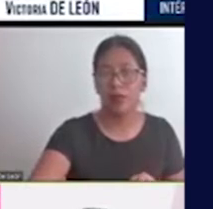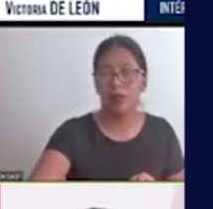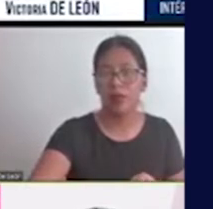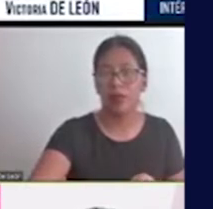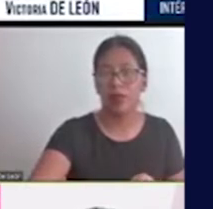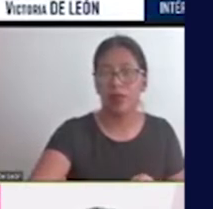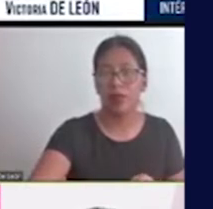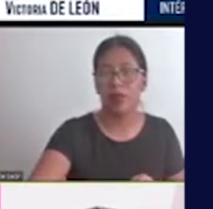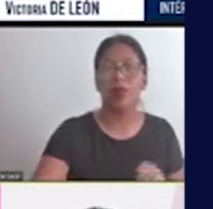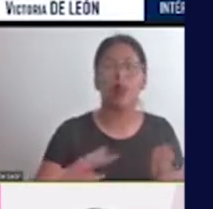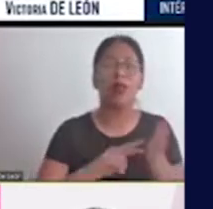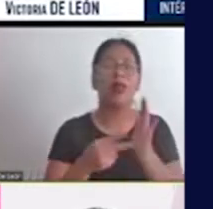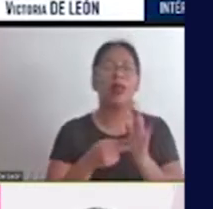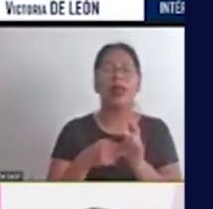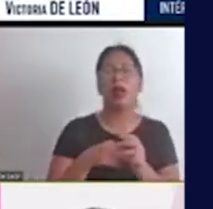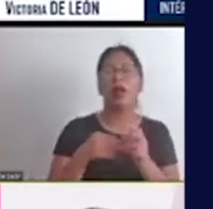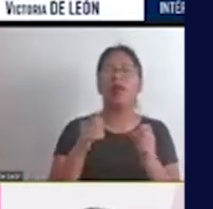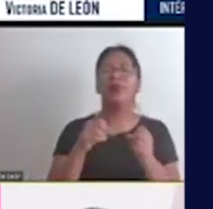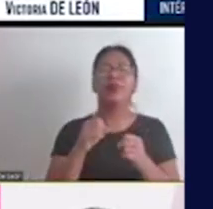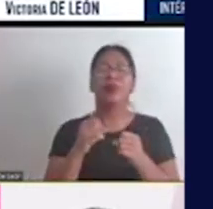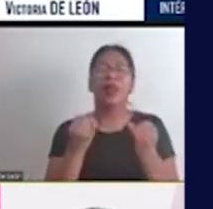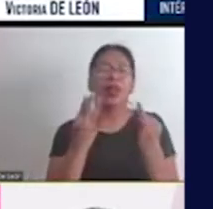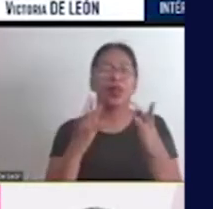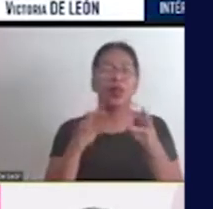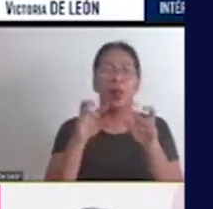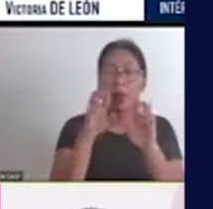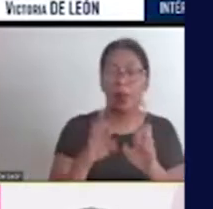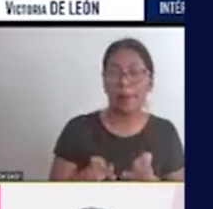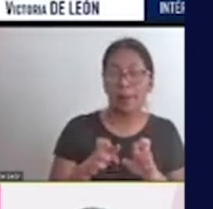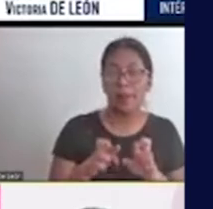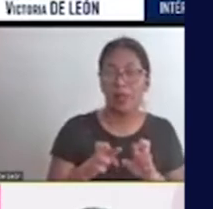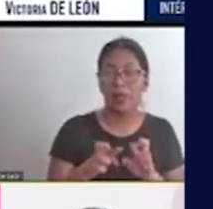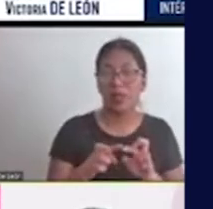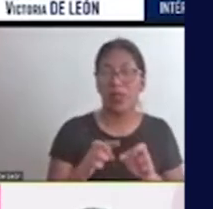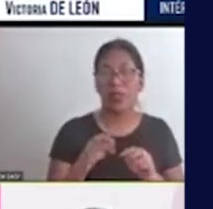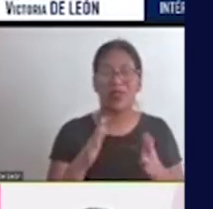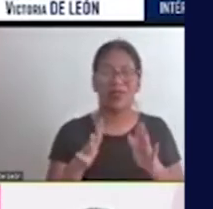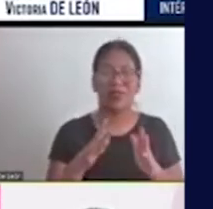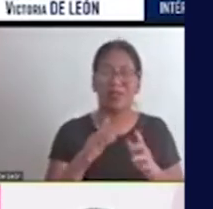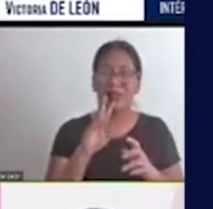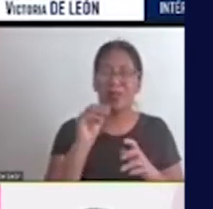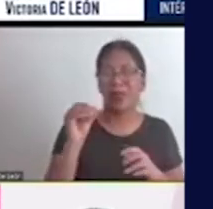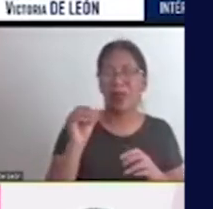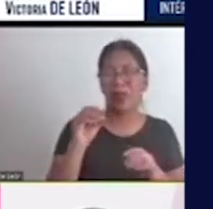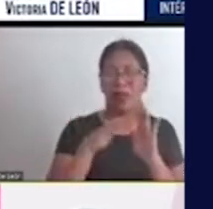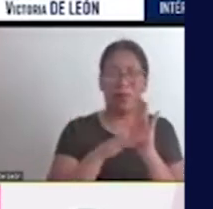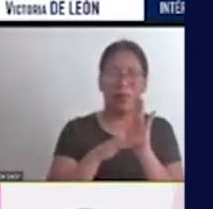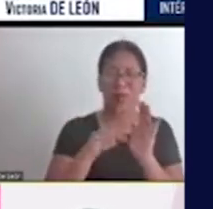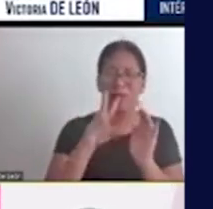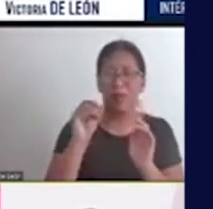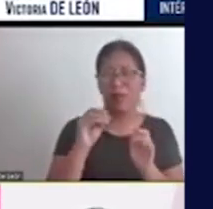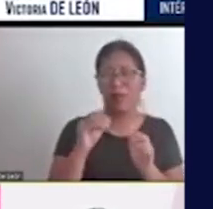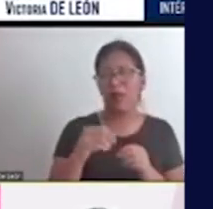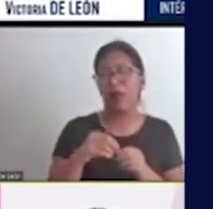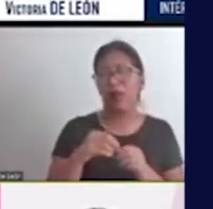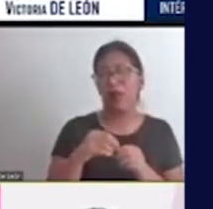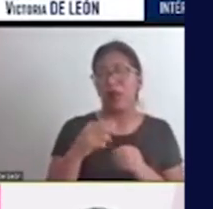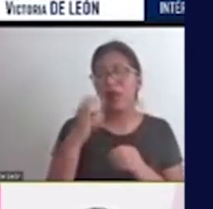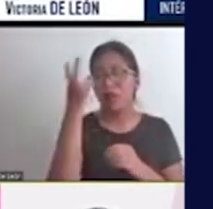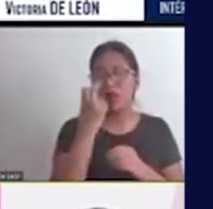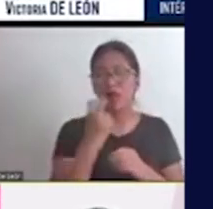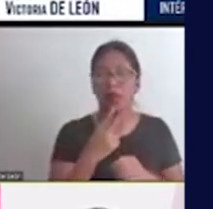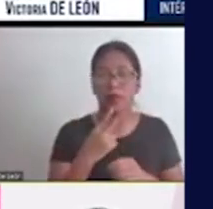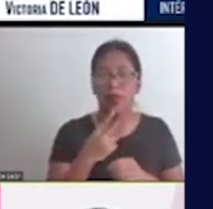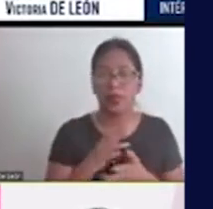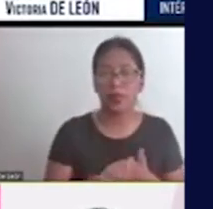número de personas que están por debajo de 1.90 dólares PPA de 2011, que están viviendo en la